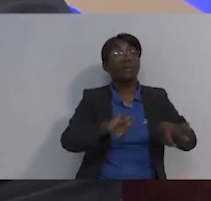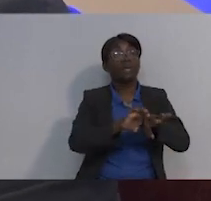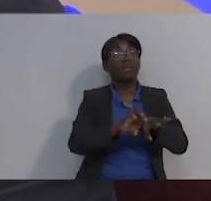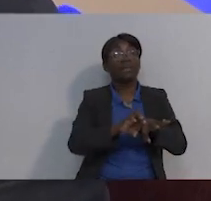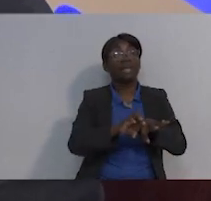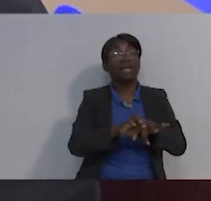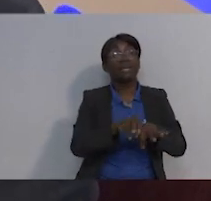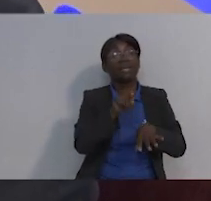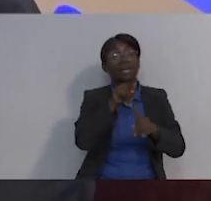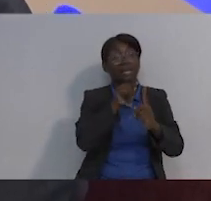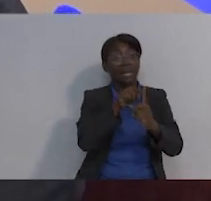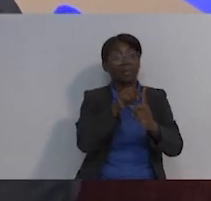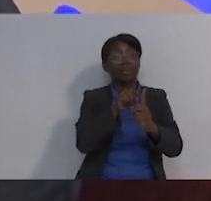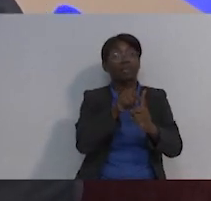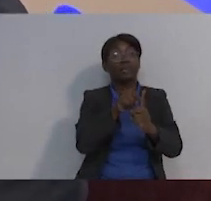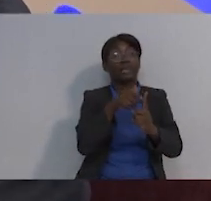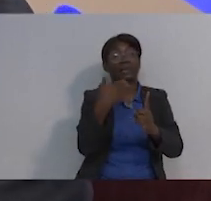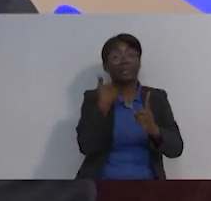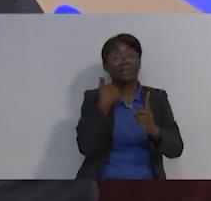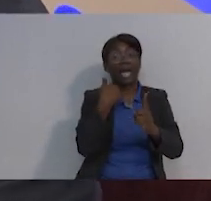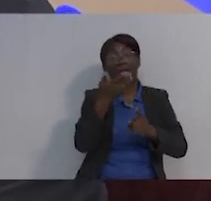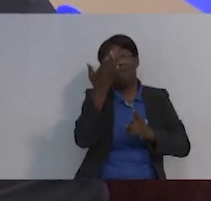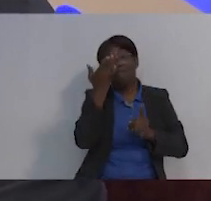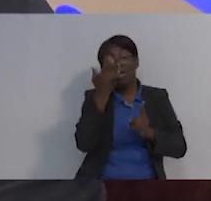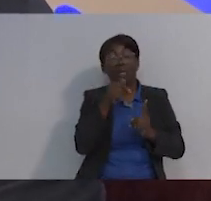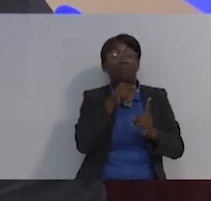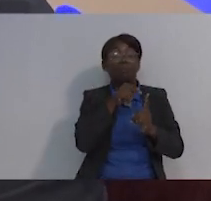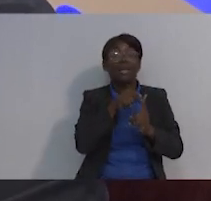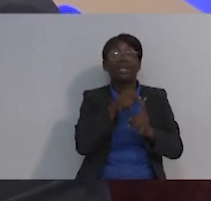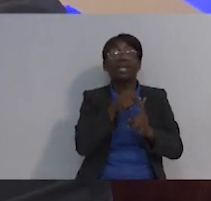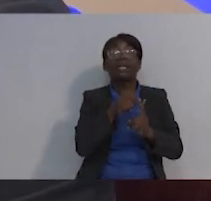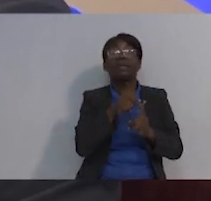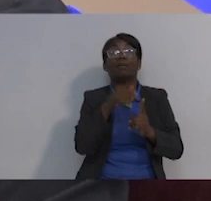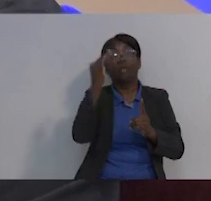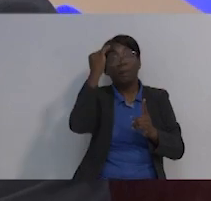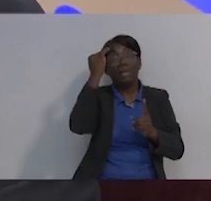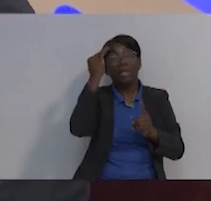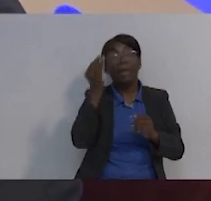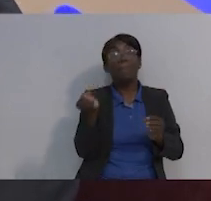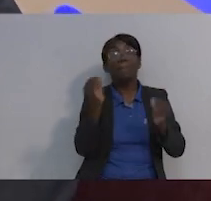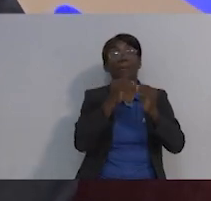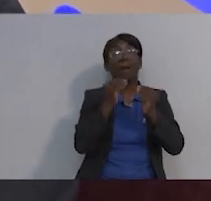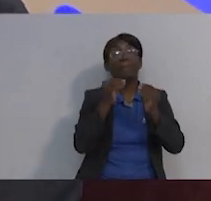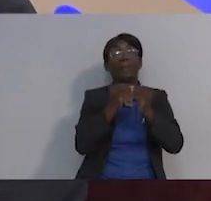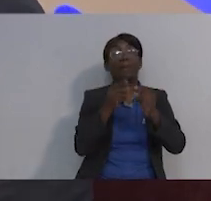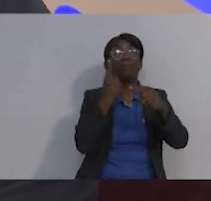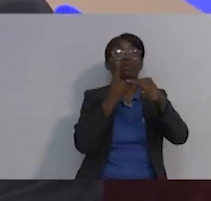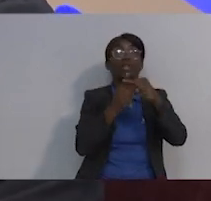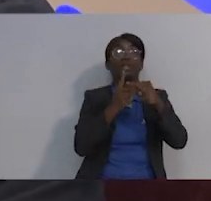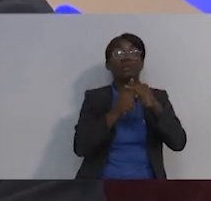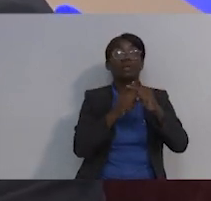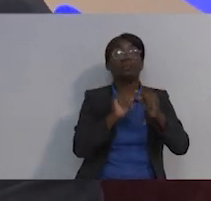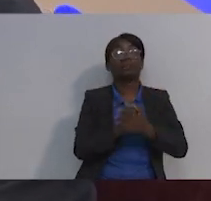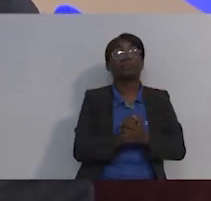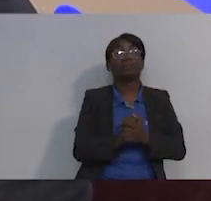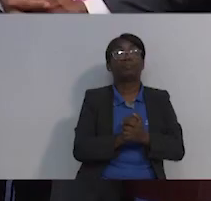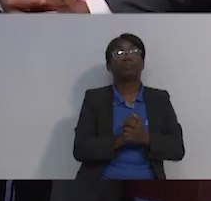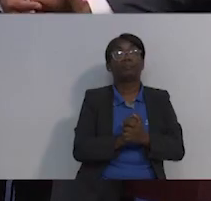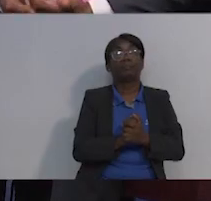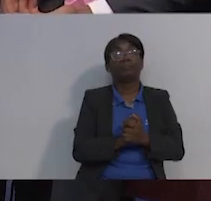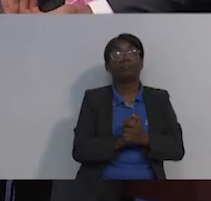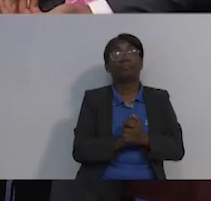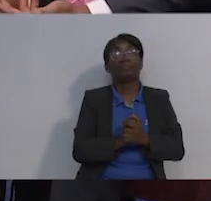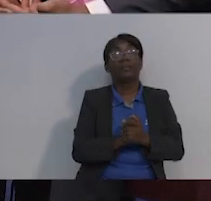con mente más positiva o actitud más positiva hacia su enfermedad del cáncer les va mucho mejor,